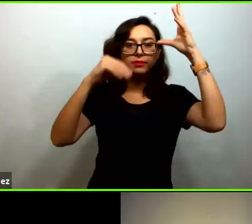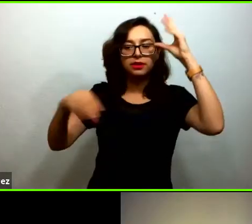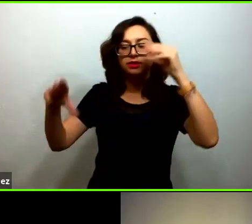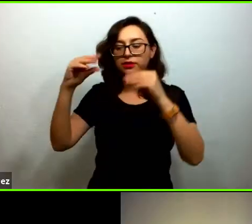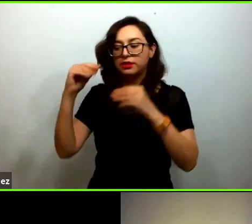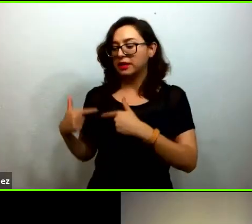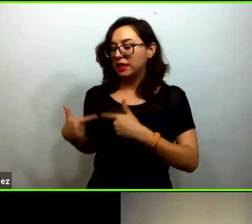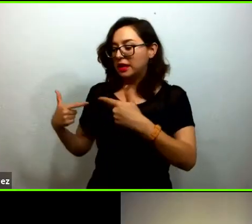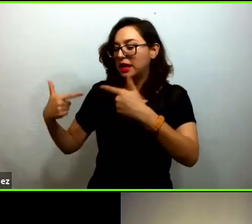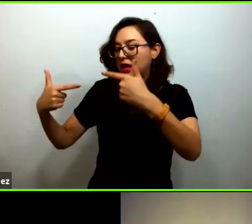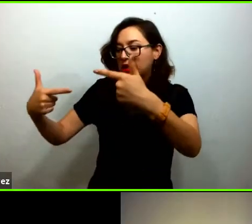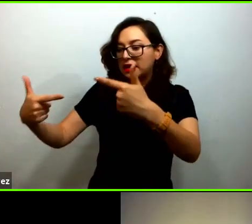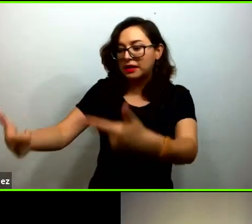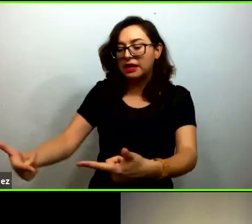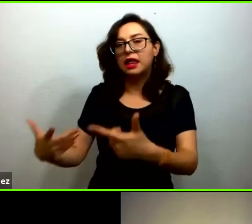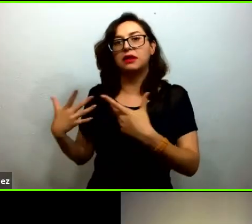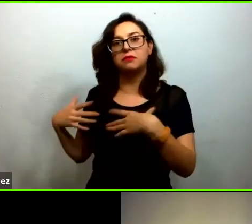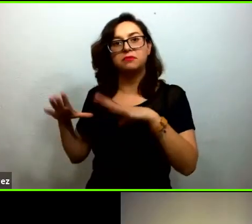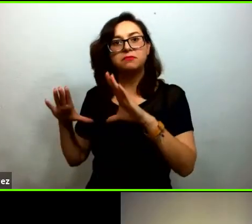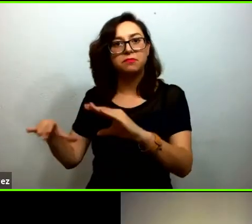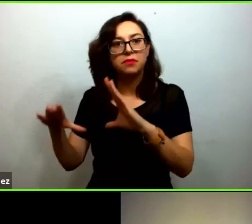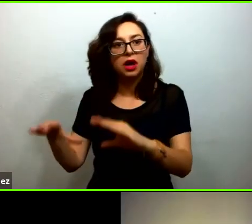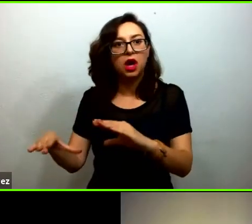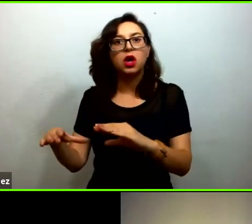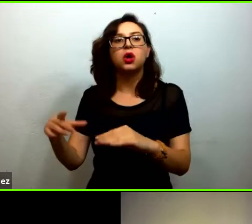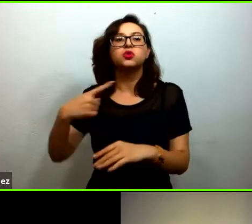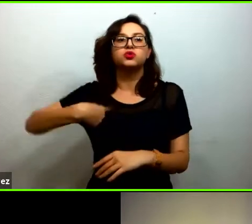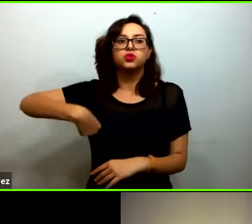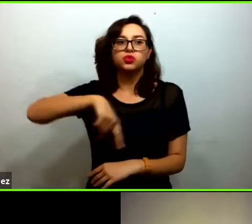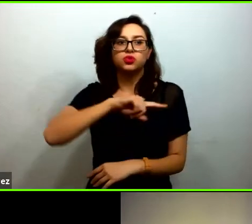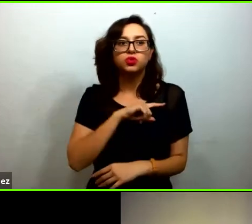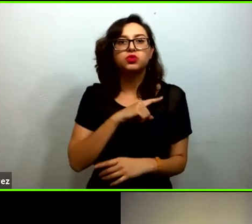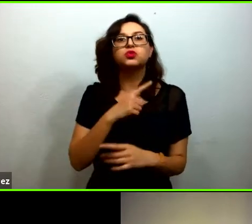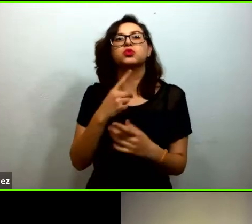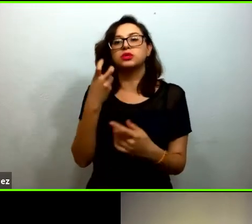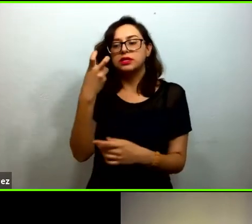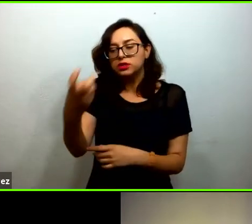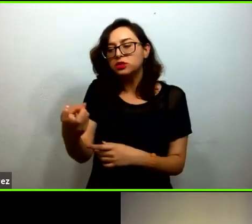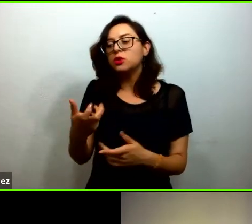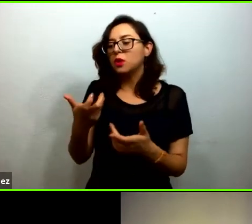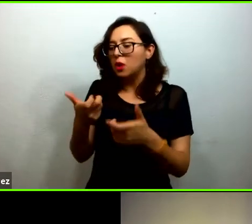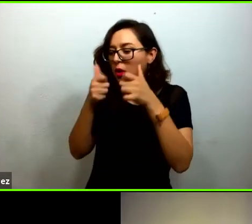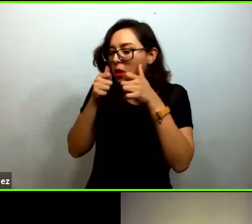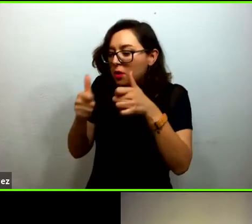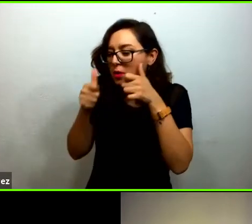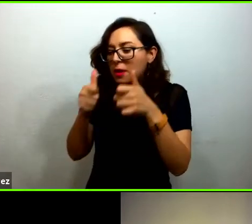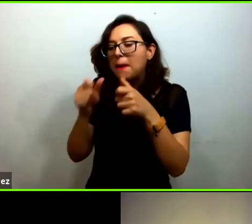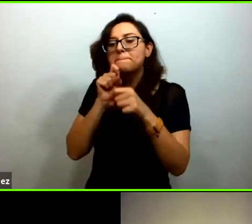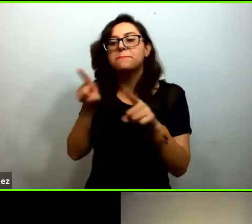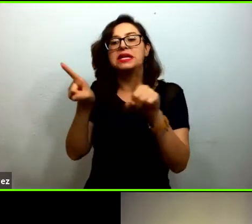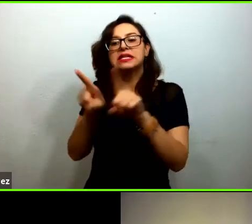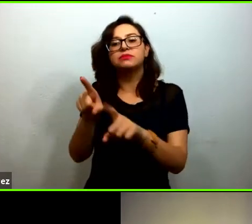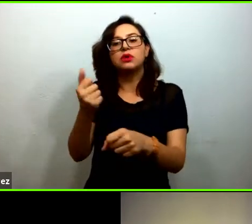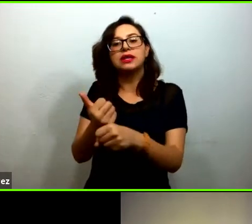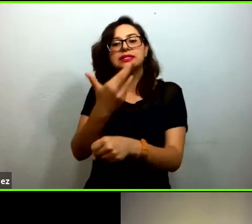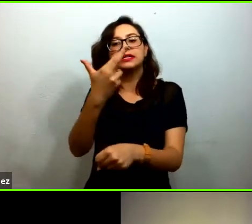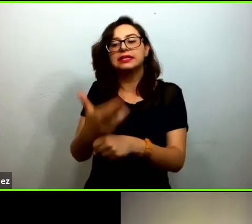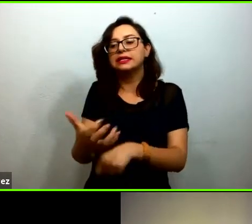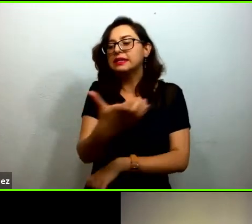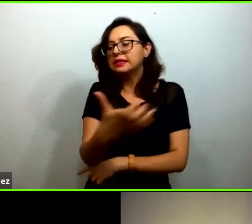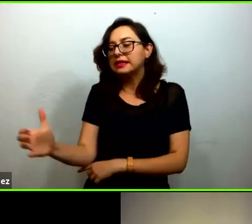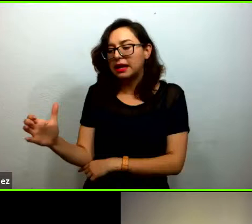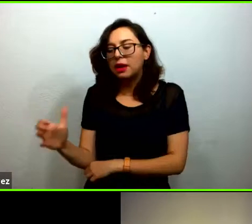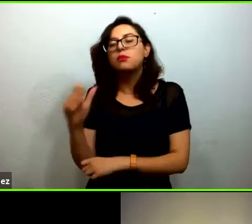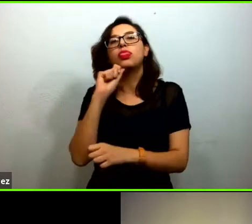intergeneracionales e internivel que hemos generado y con la Secretaría de Desarrollo Rural del Estado. Quiero